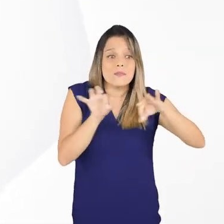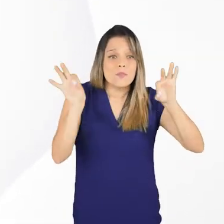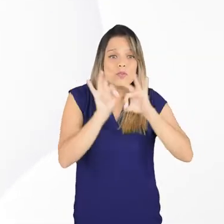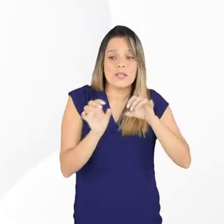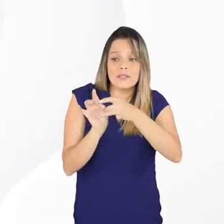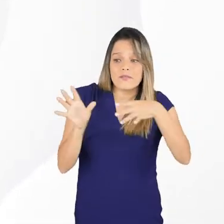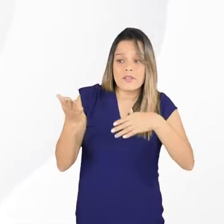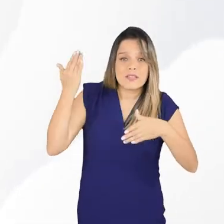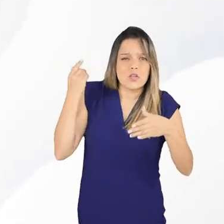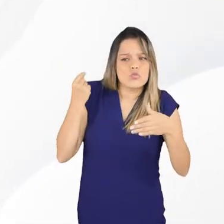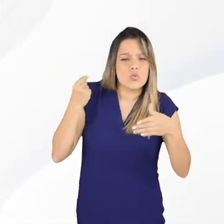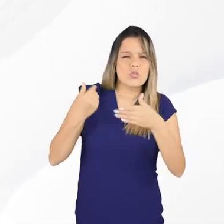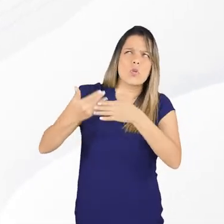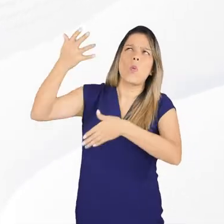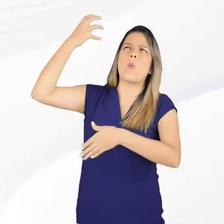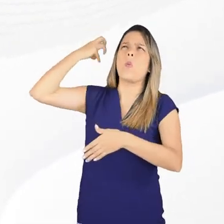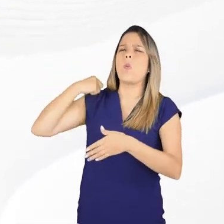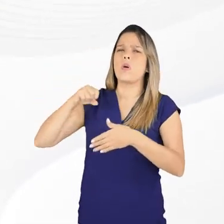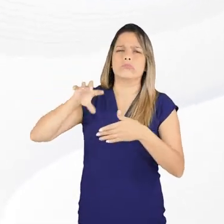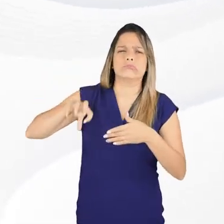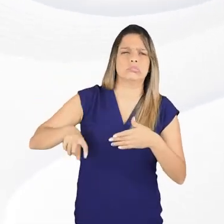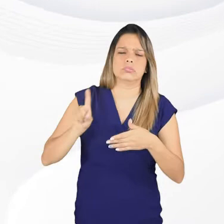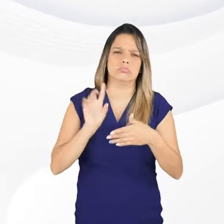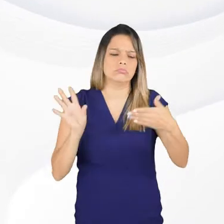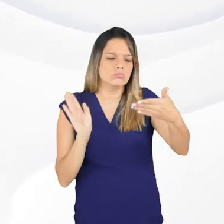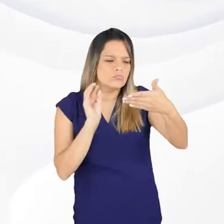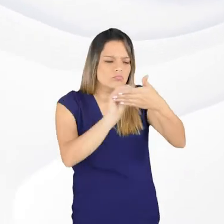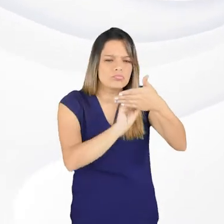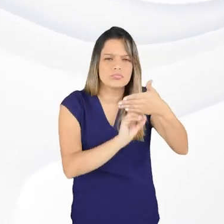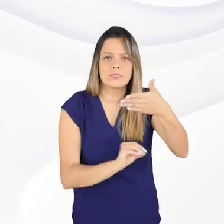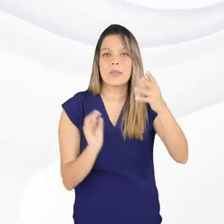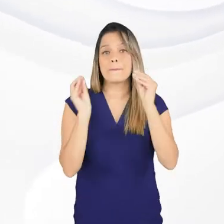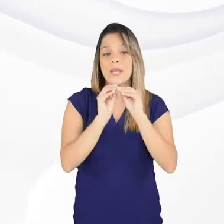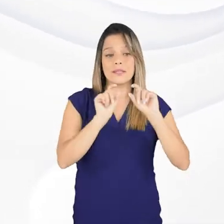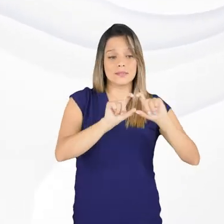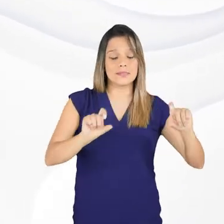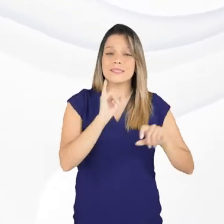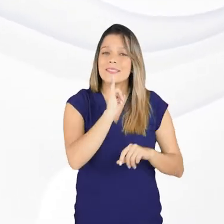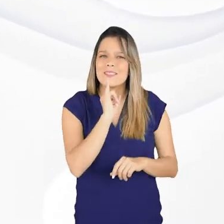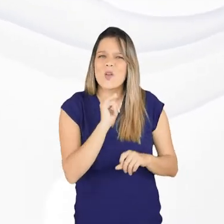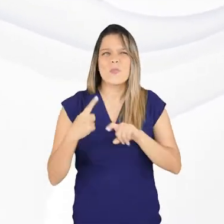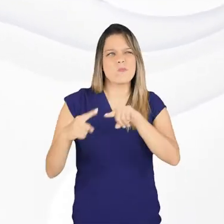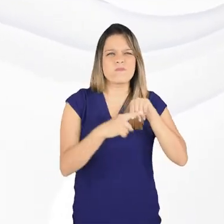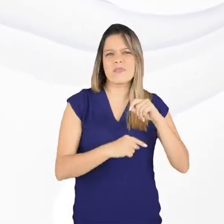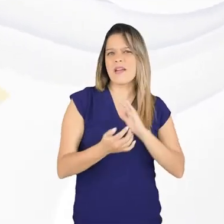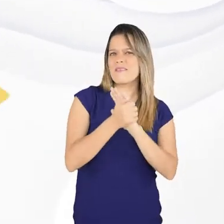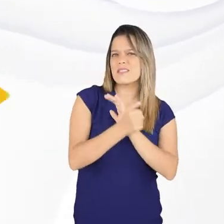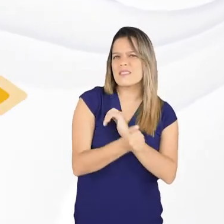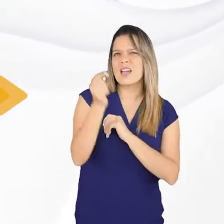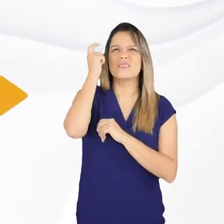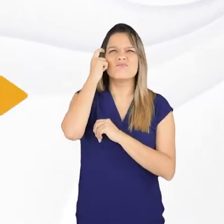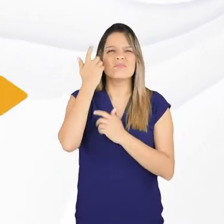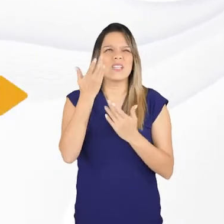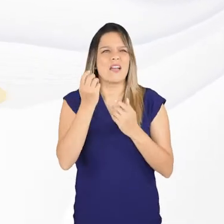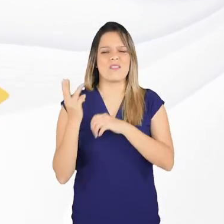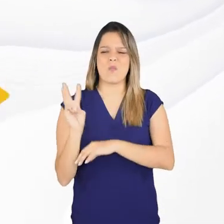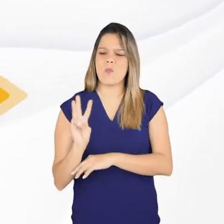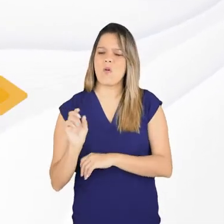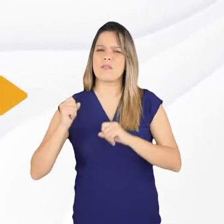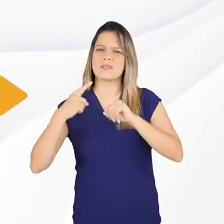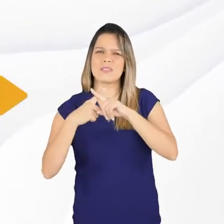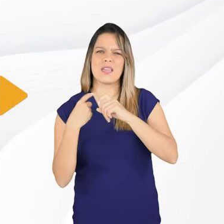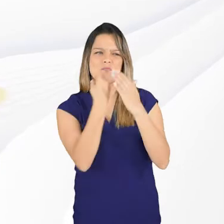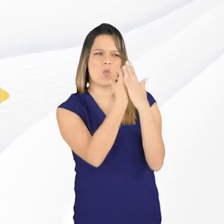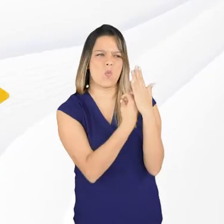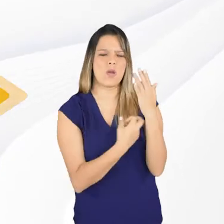competencias y talleres, regístrelos y tenga en cuenta que estos estén actualizados. Finaliza su registro